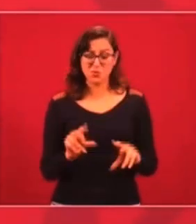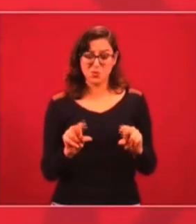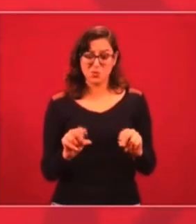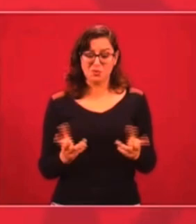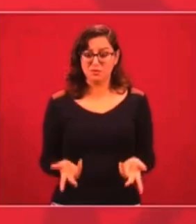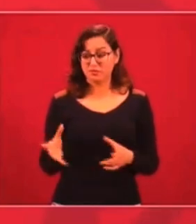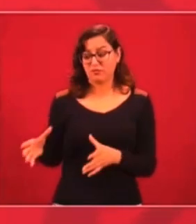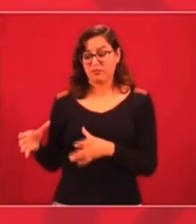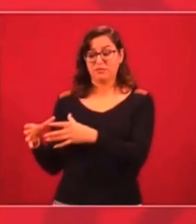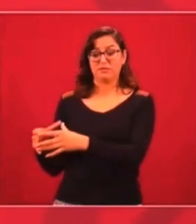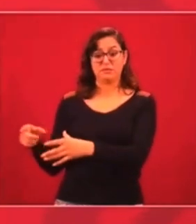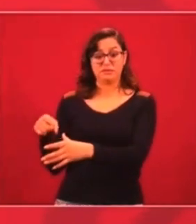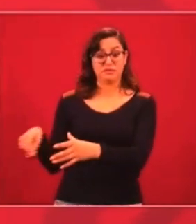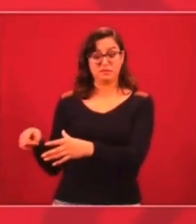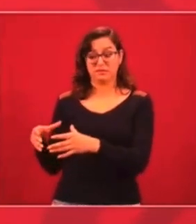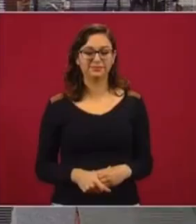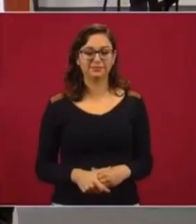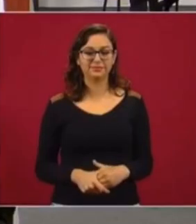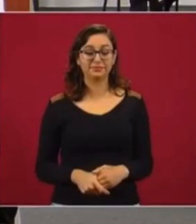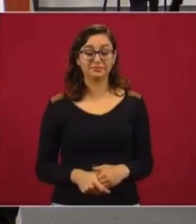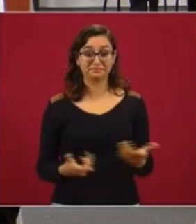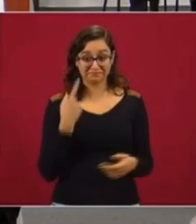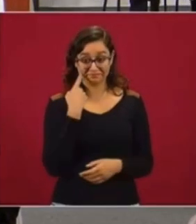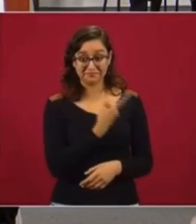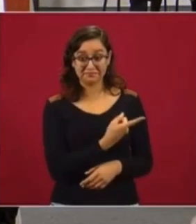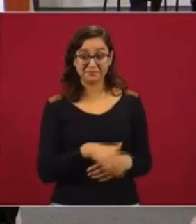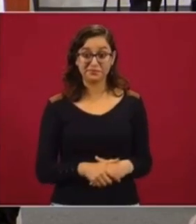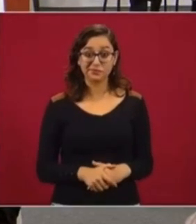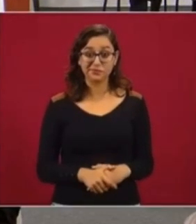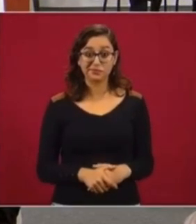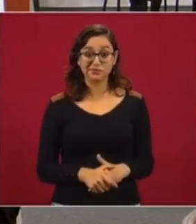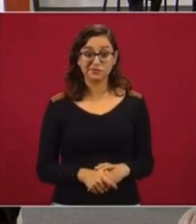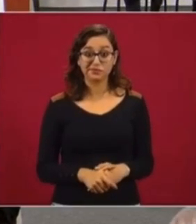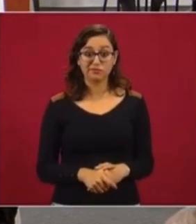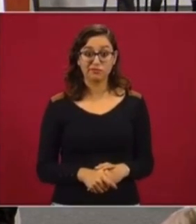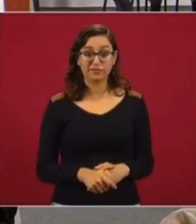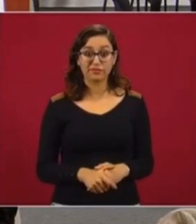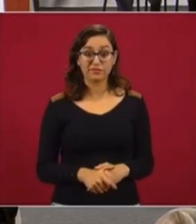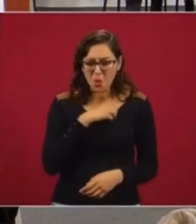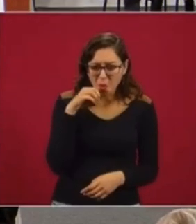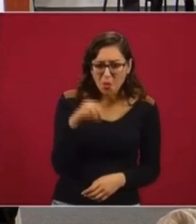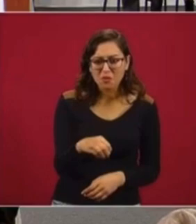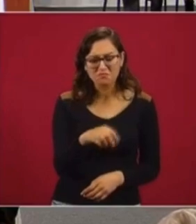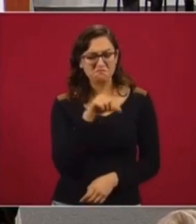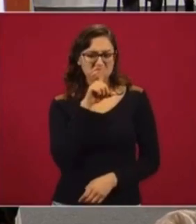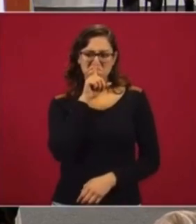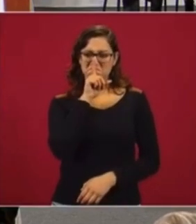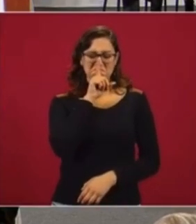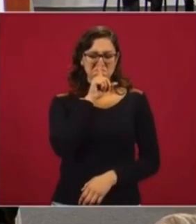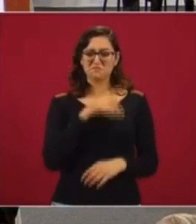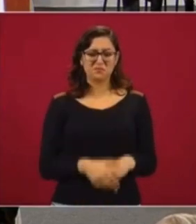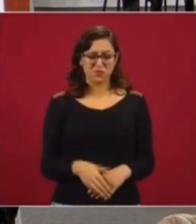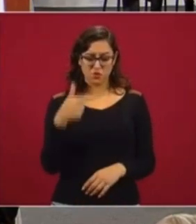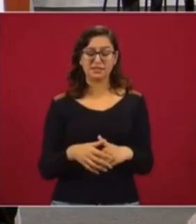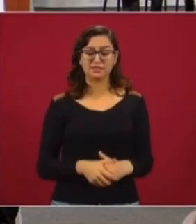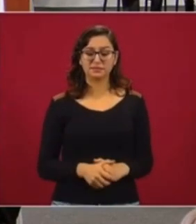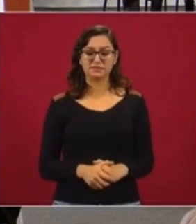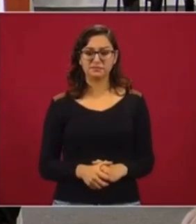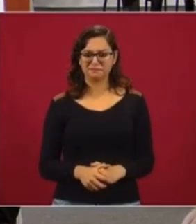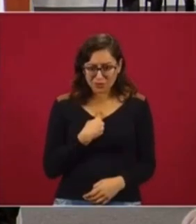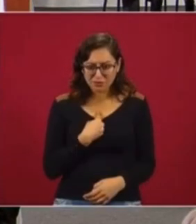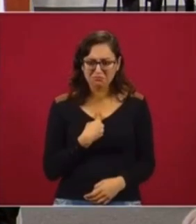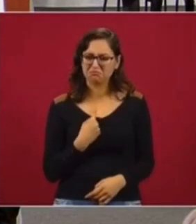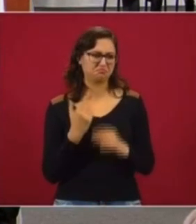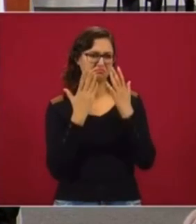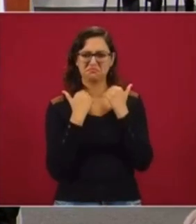corporativo. Este es un agrupamiento conservador. Fíjense esto. Odio puede llegar al río. Yo no odio. Yo soy pacifista y no hay